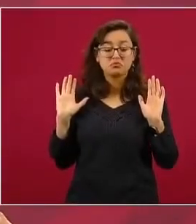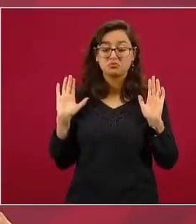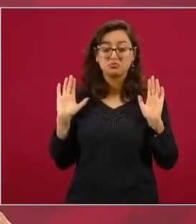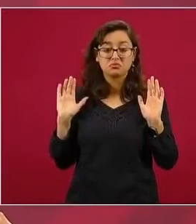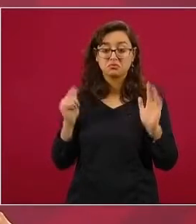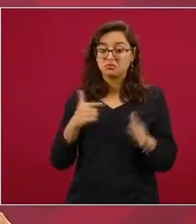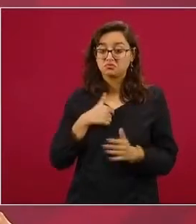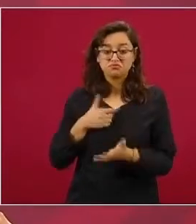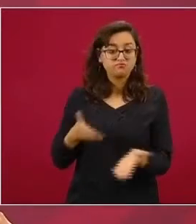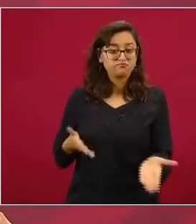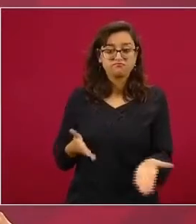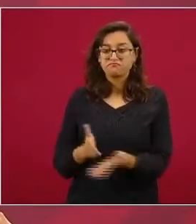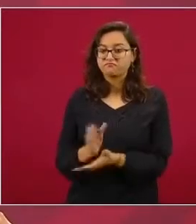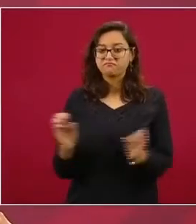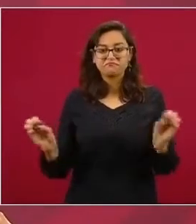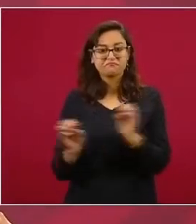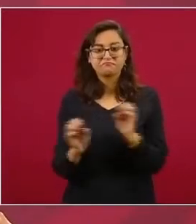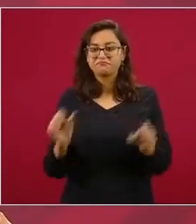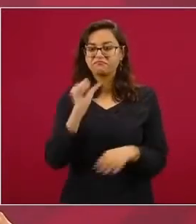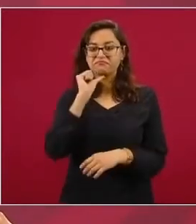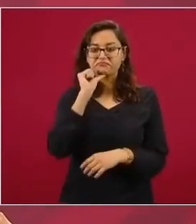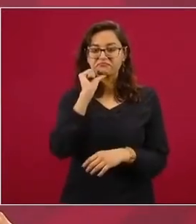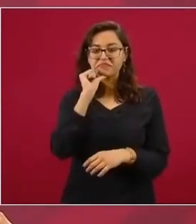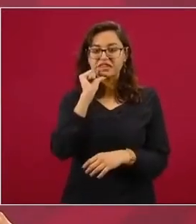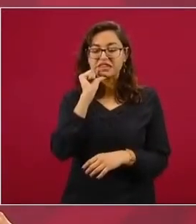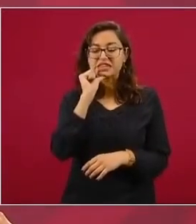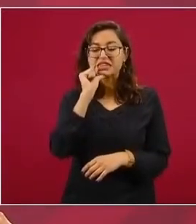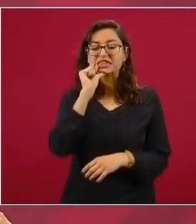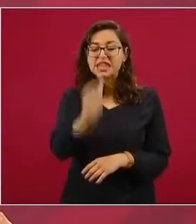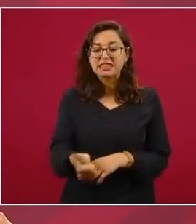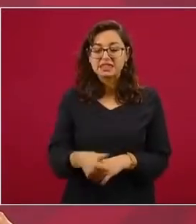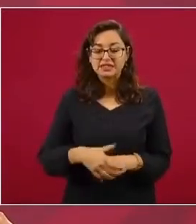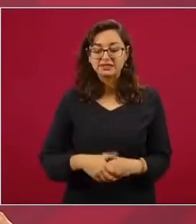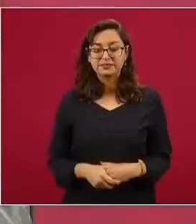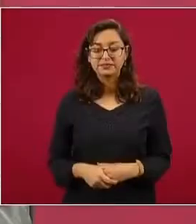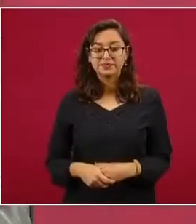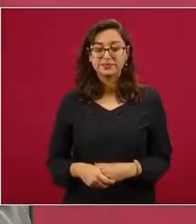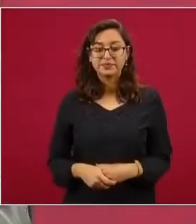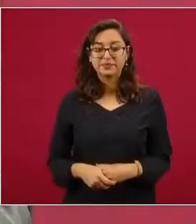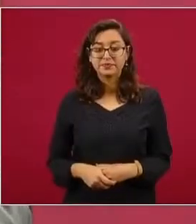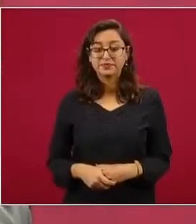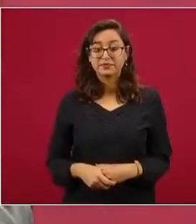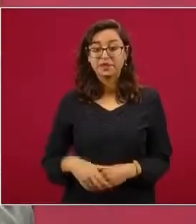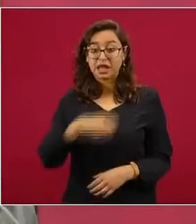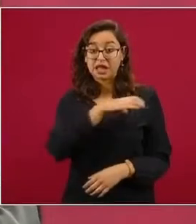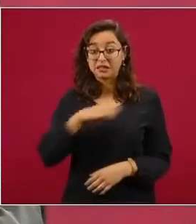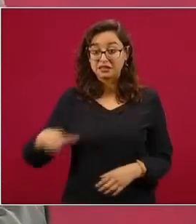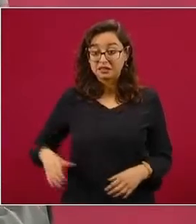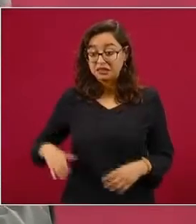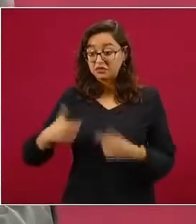Nada, absolutamente. En las candidaturas ni las de Morena